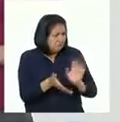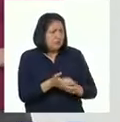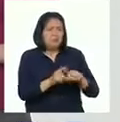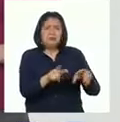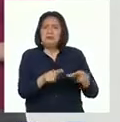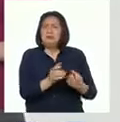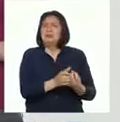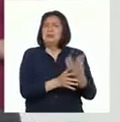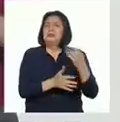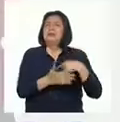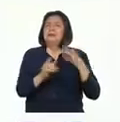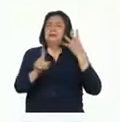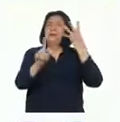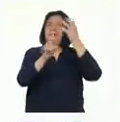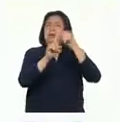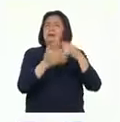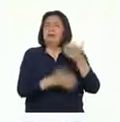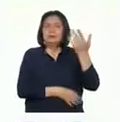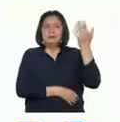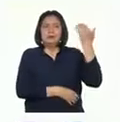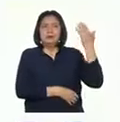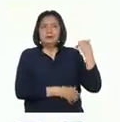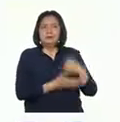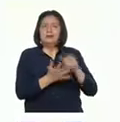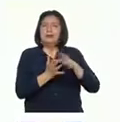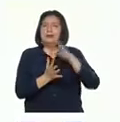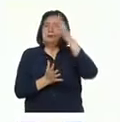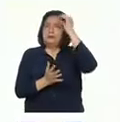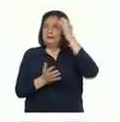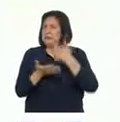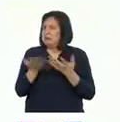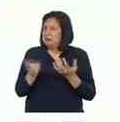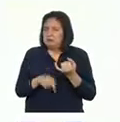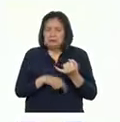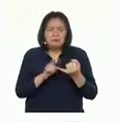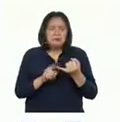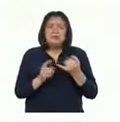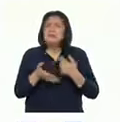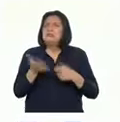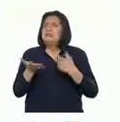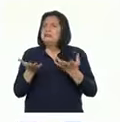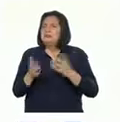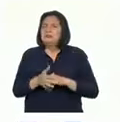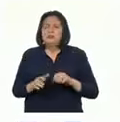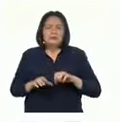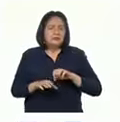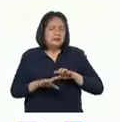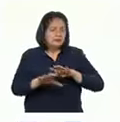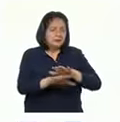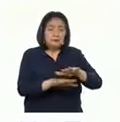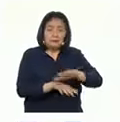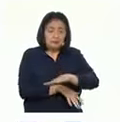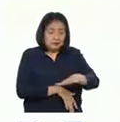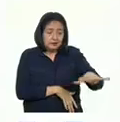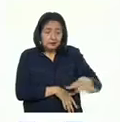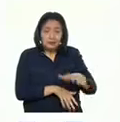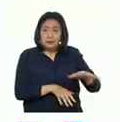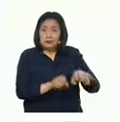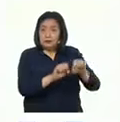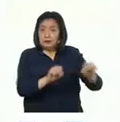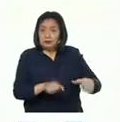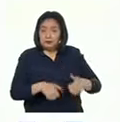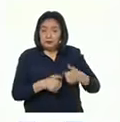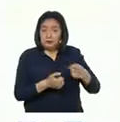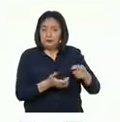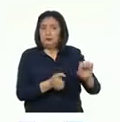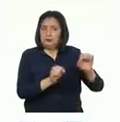enfrentar este desafío con éxito, en las actividades anteriores aprendimos acerca de los componentes de los ecosistemas que permiten que las plantas puedan